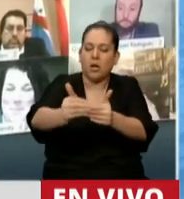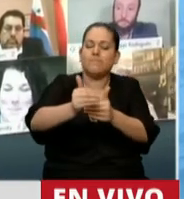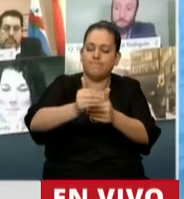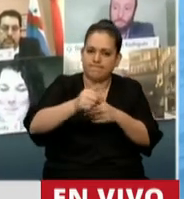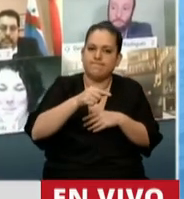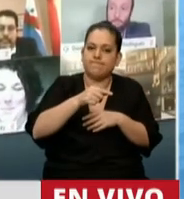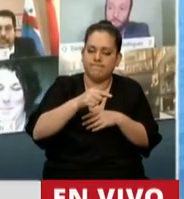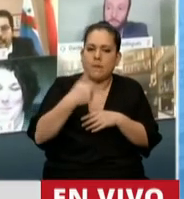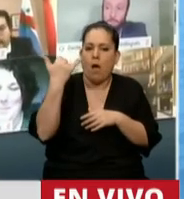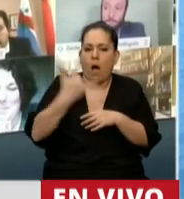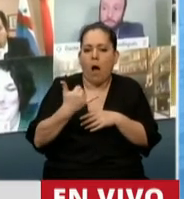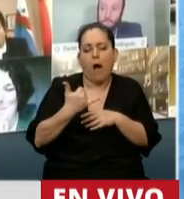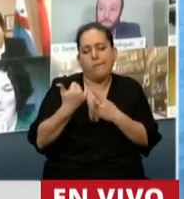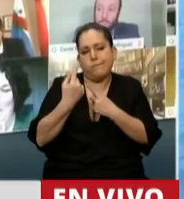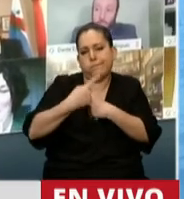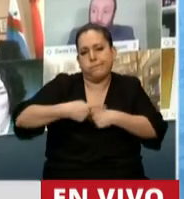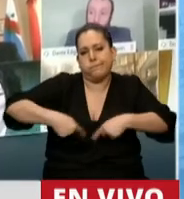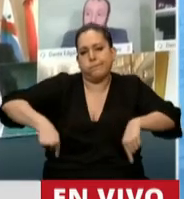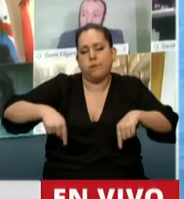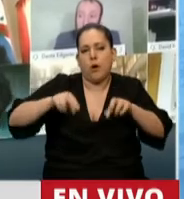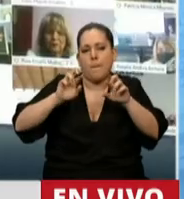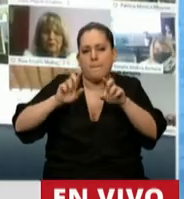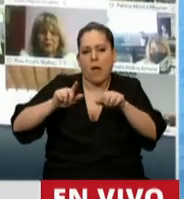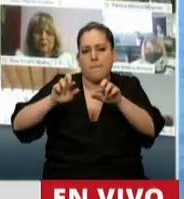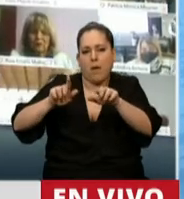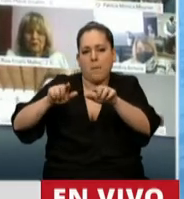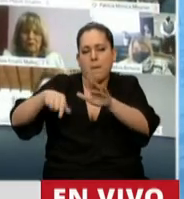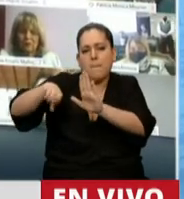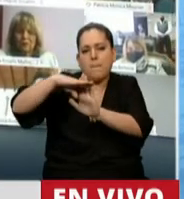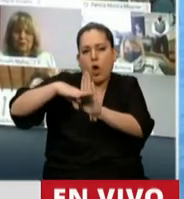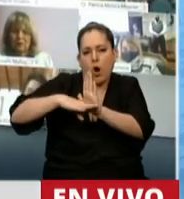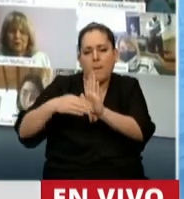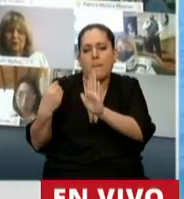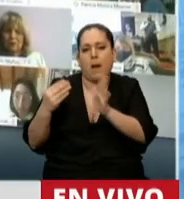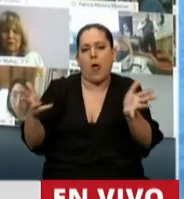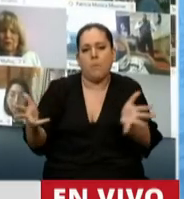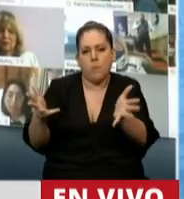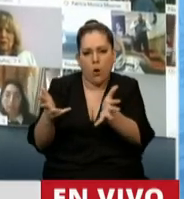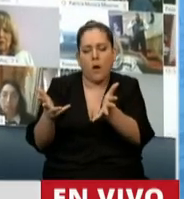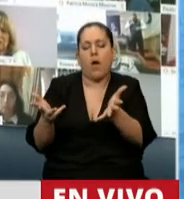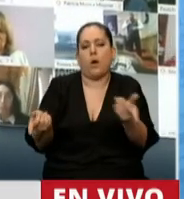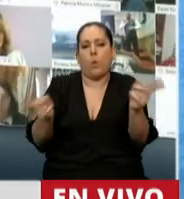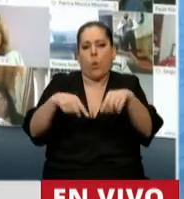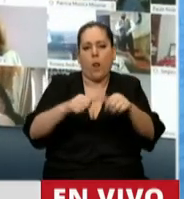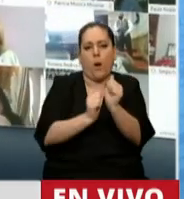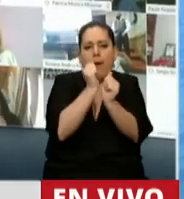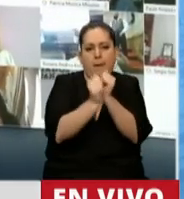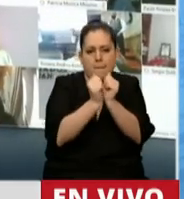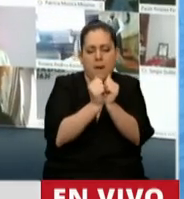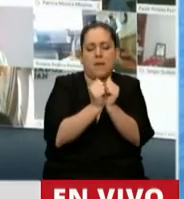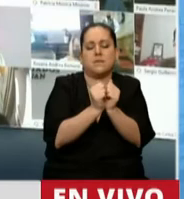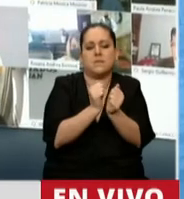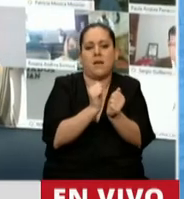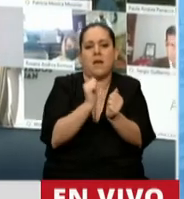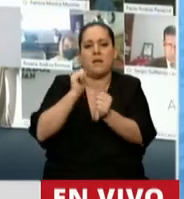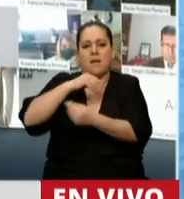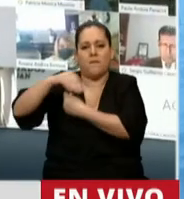de una inmensa cantidad de programas para proponer y promover la recuperación de empresas, de los ingresos